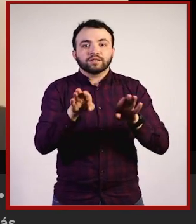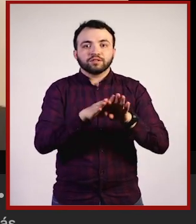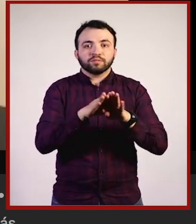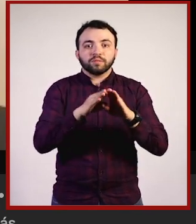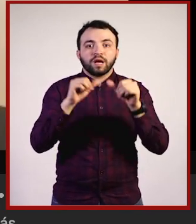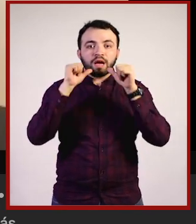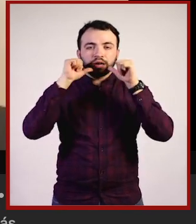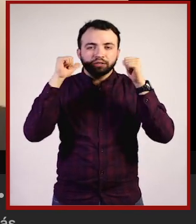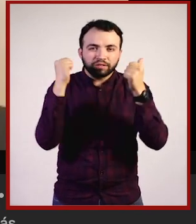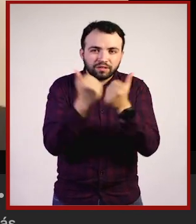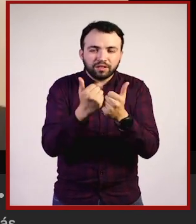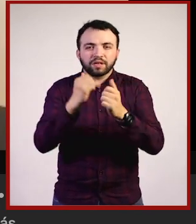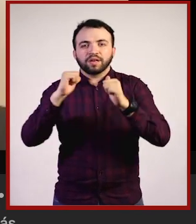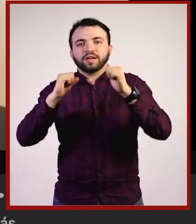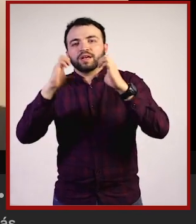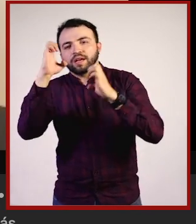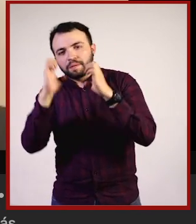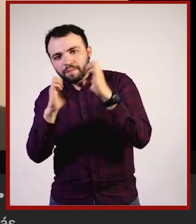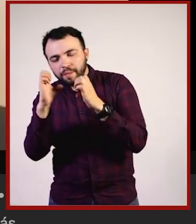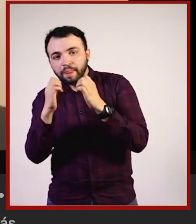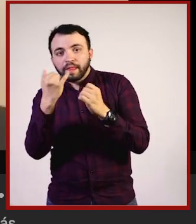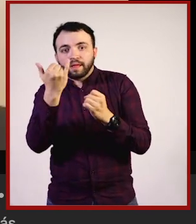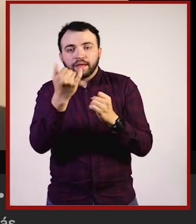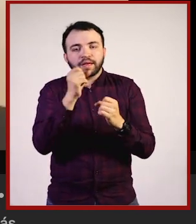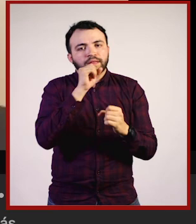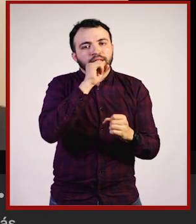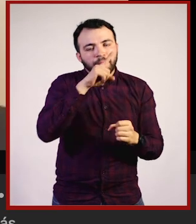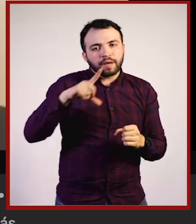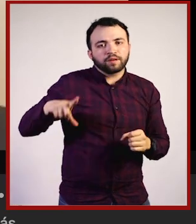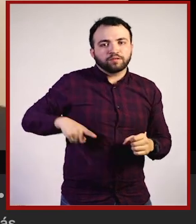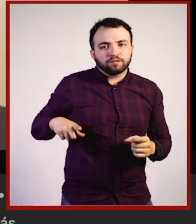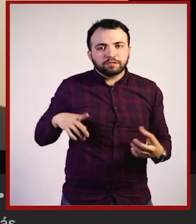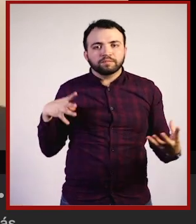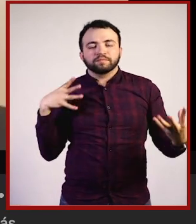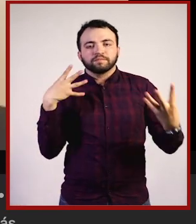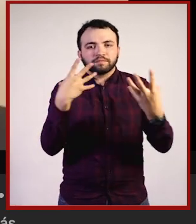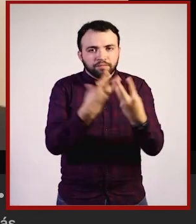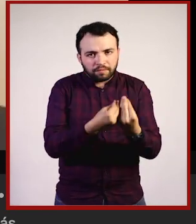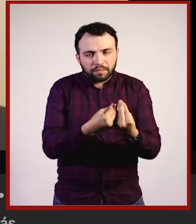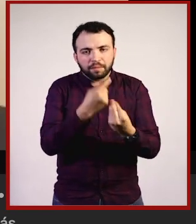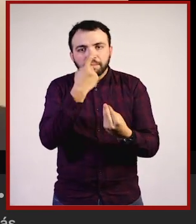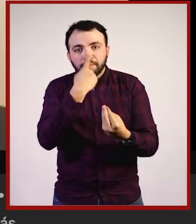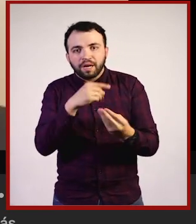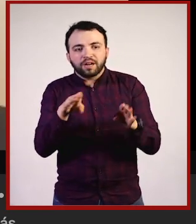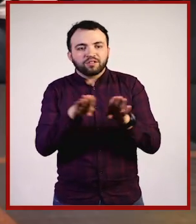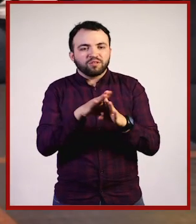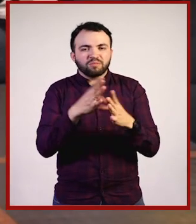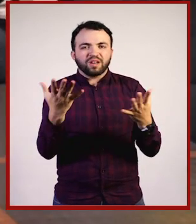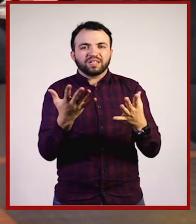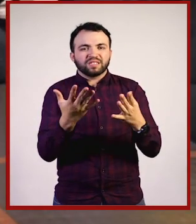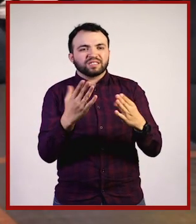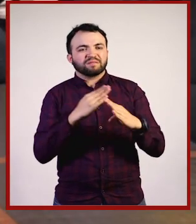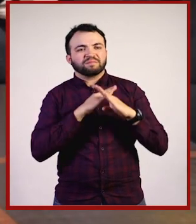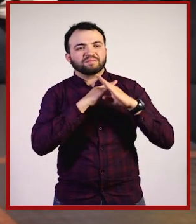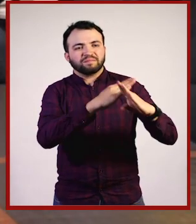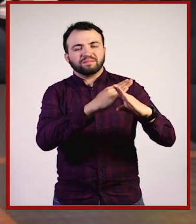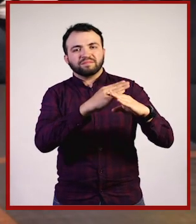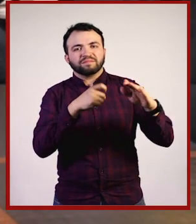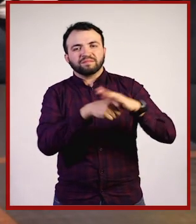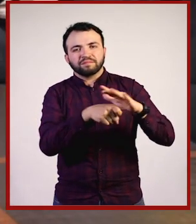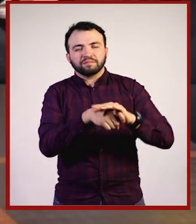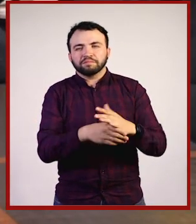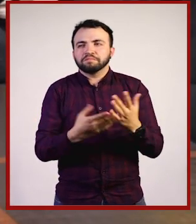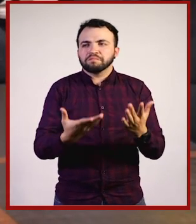las empresas, pero también hacia un aspecto gubernamental, para evitar prácticas de corrupción. Oye, entonces, ¿de quién